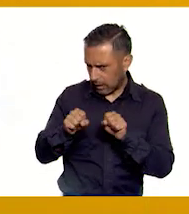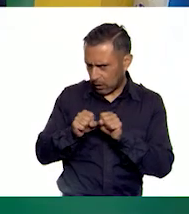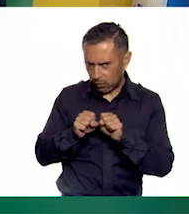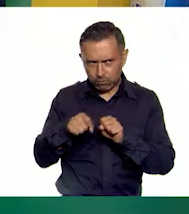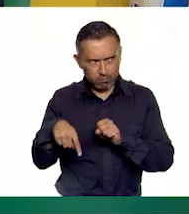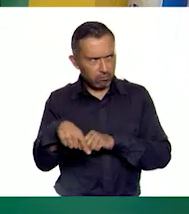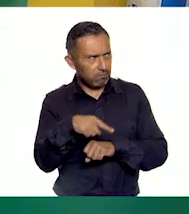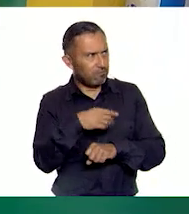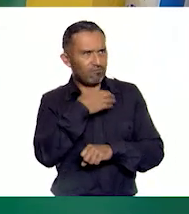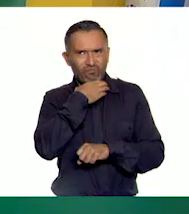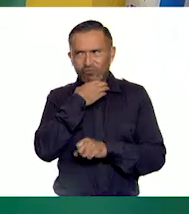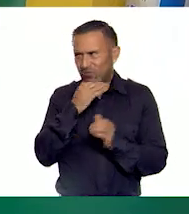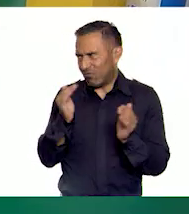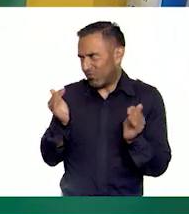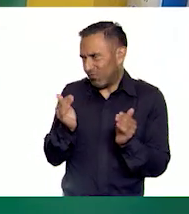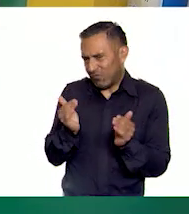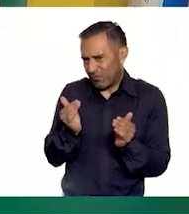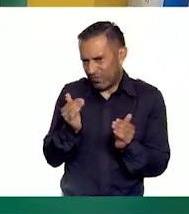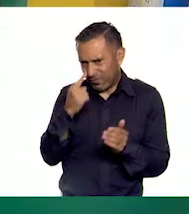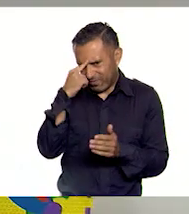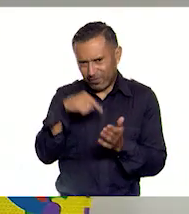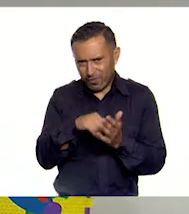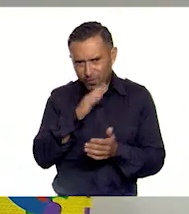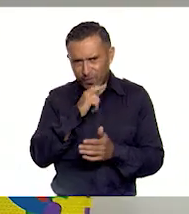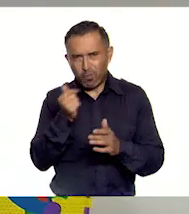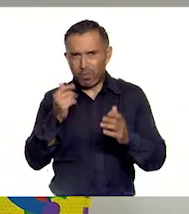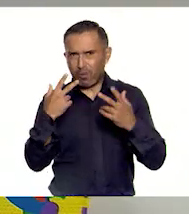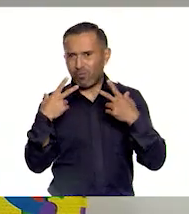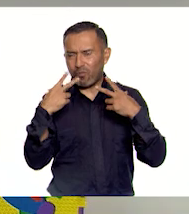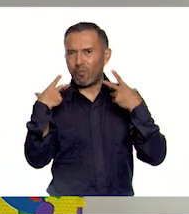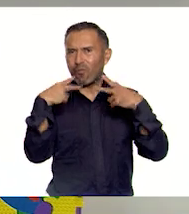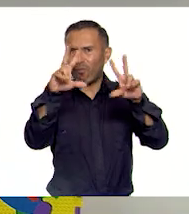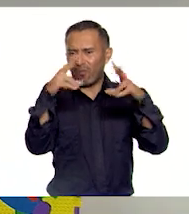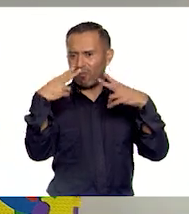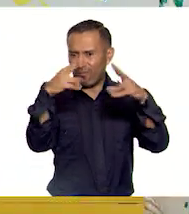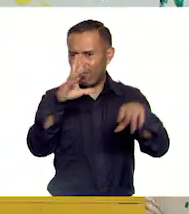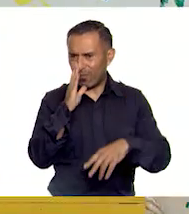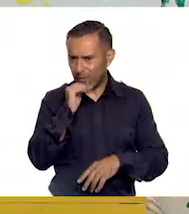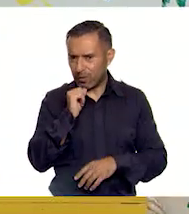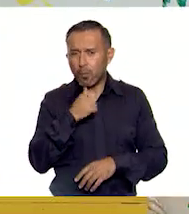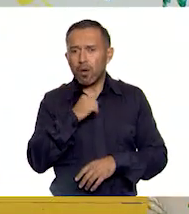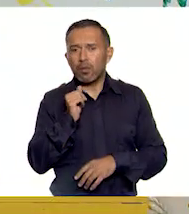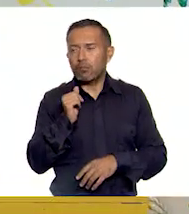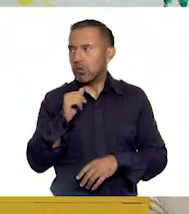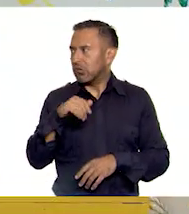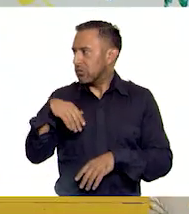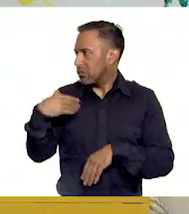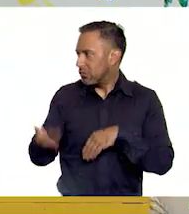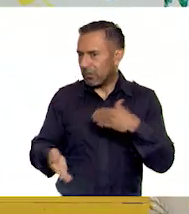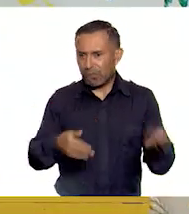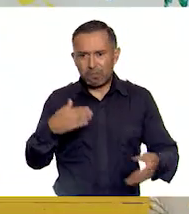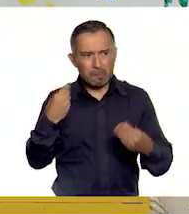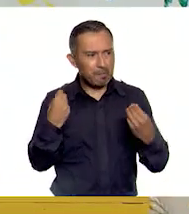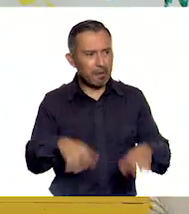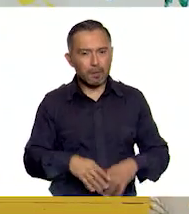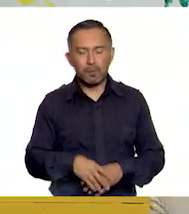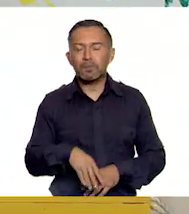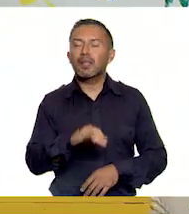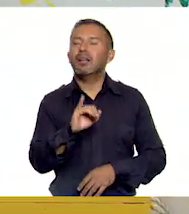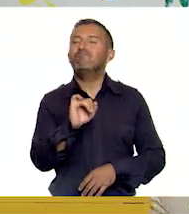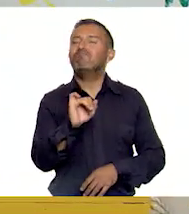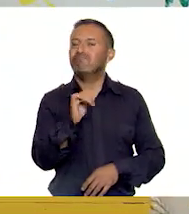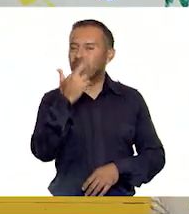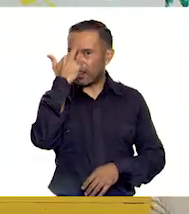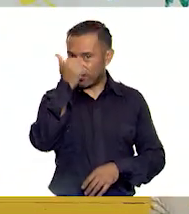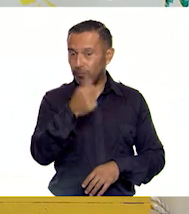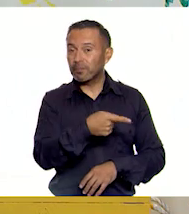creo, es muy pequeño el espacio y no creo que podamos estar lanzando la pelota y así. ¿Podemos tirar algo de lo que está aquí alrededor? Eso es cierto. El